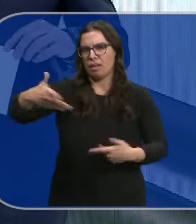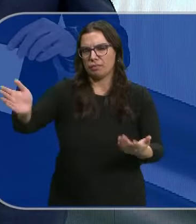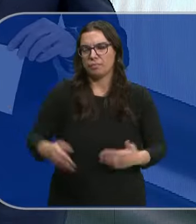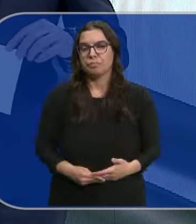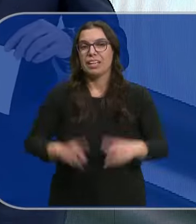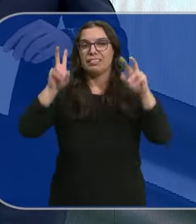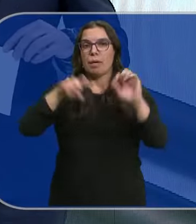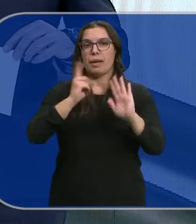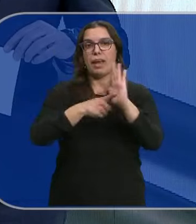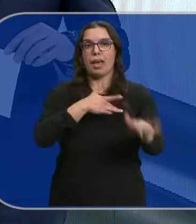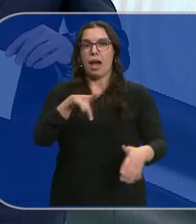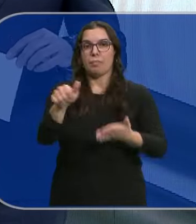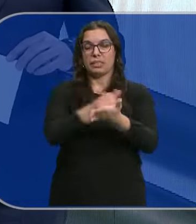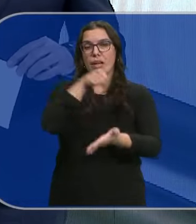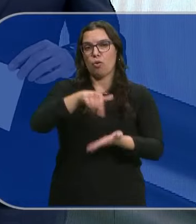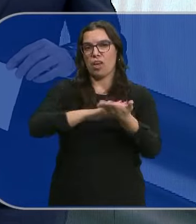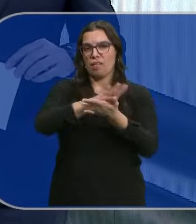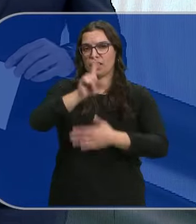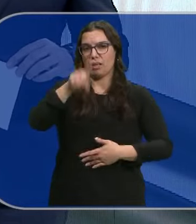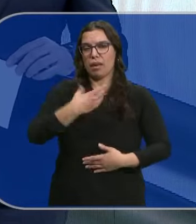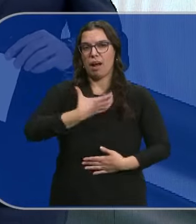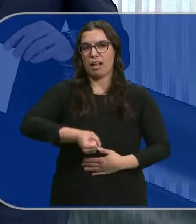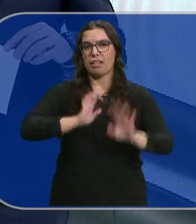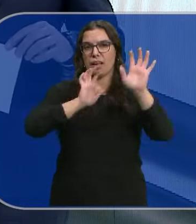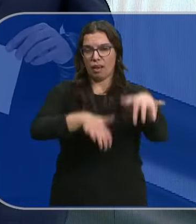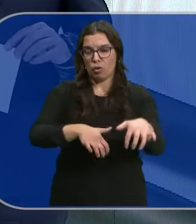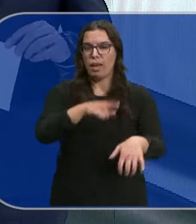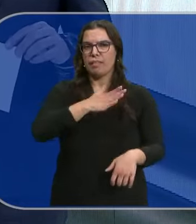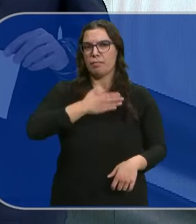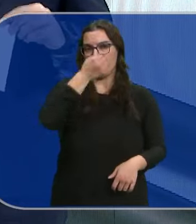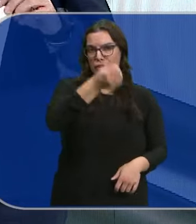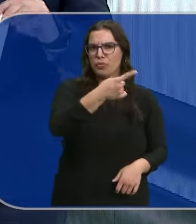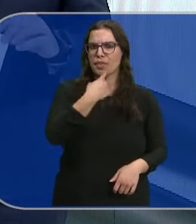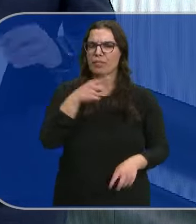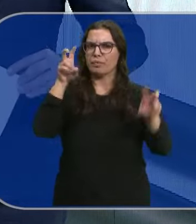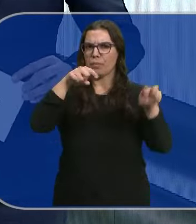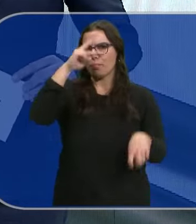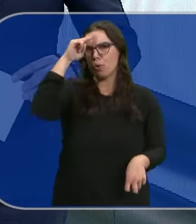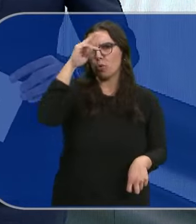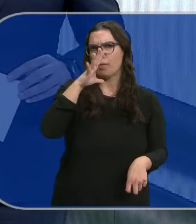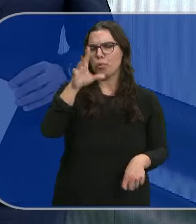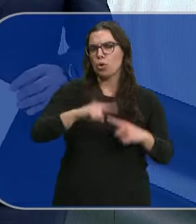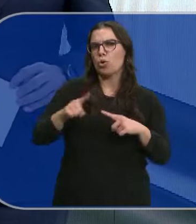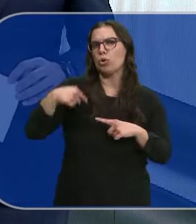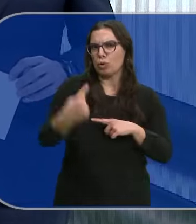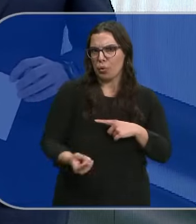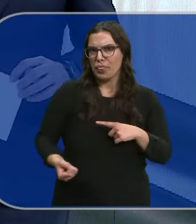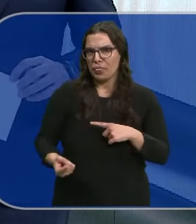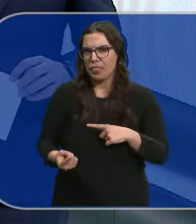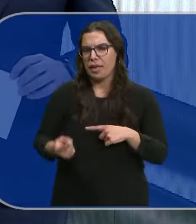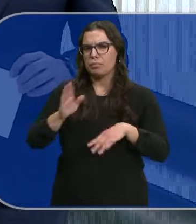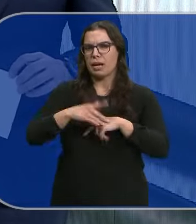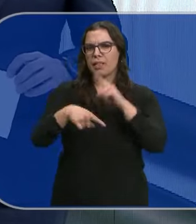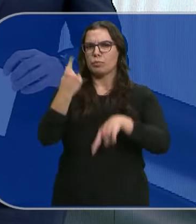Sobre la ley de amnistía también ha hablado hoy el alcalde de León El socialista José Antonio Díez asegura estar preocupado por las consecuencias que pueda tener